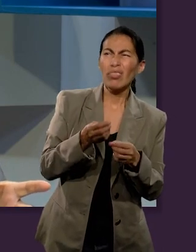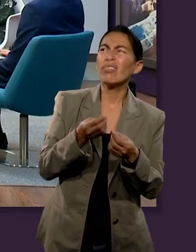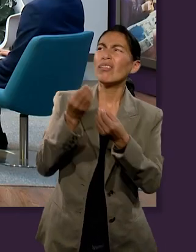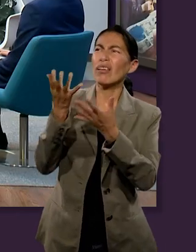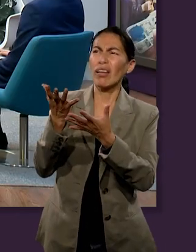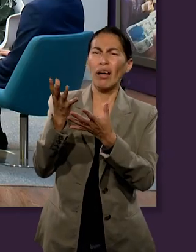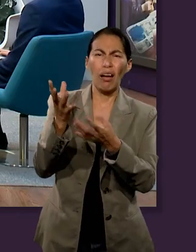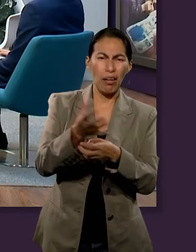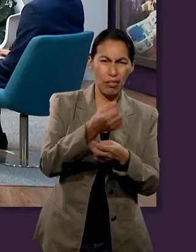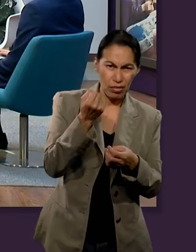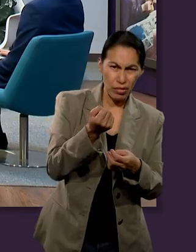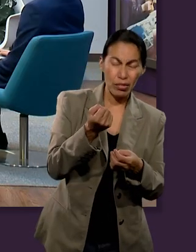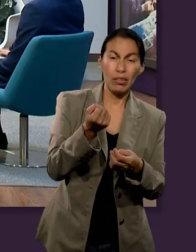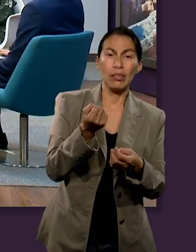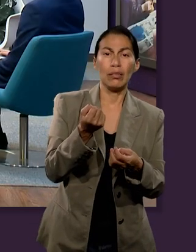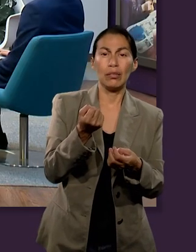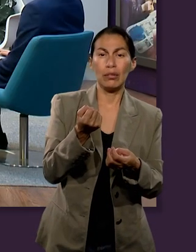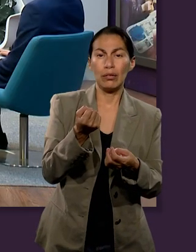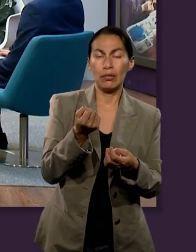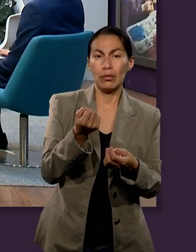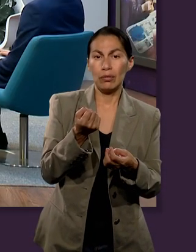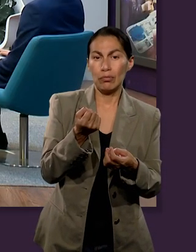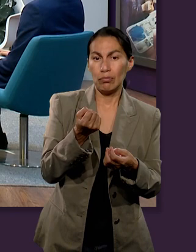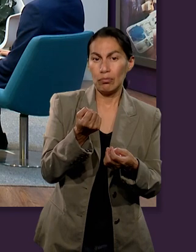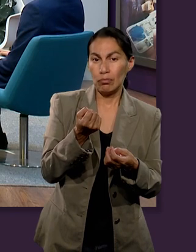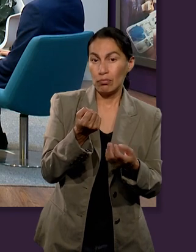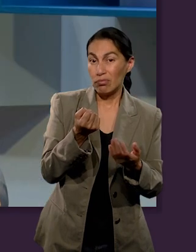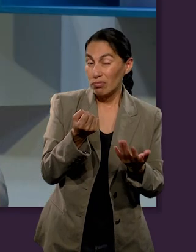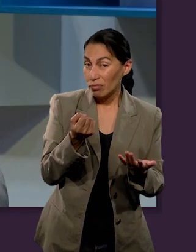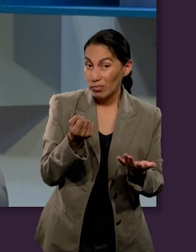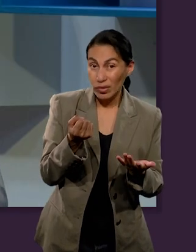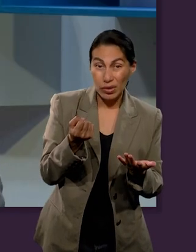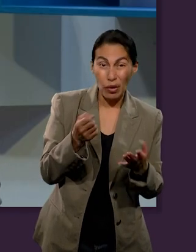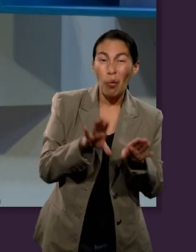de... ¿De qué lo damos? De las ganancias.